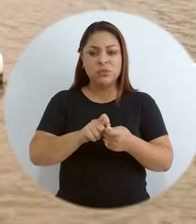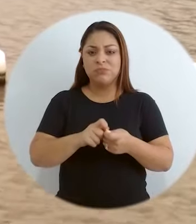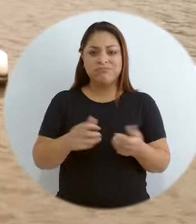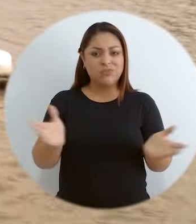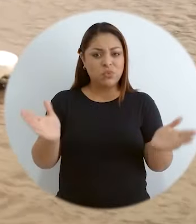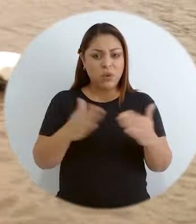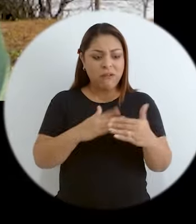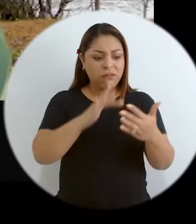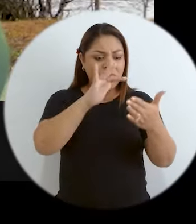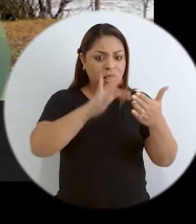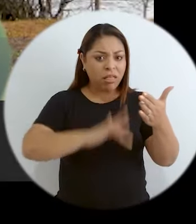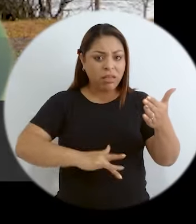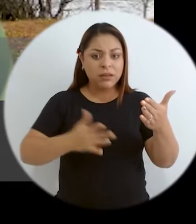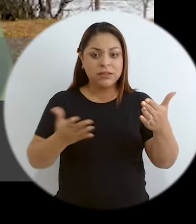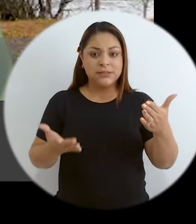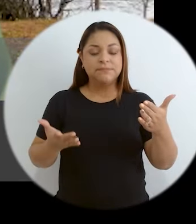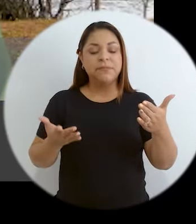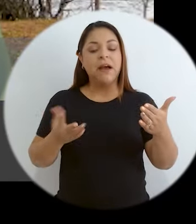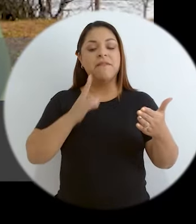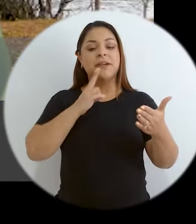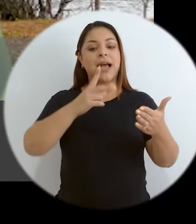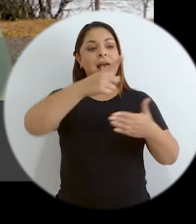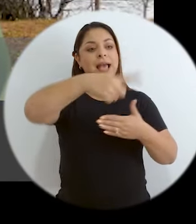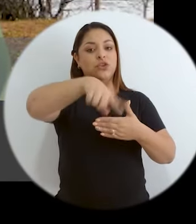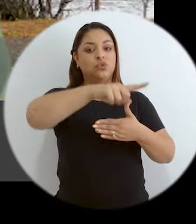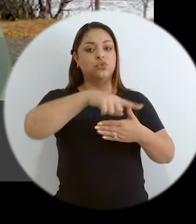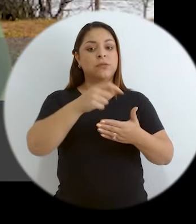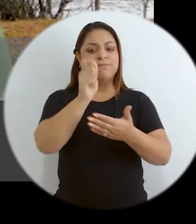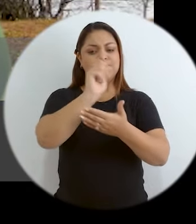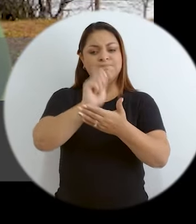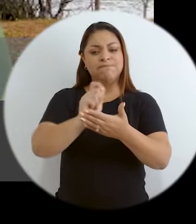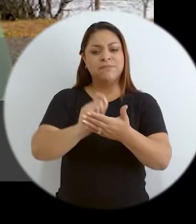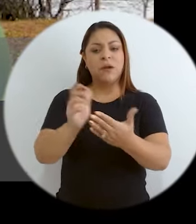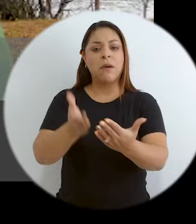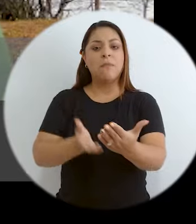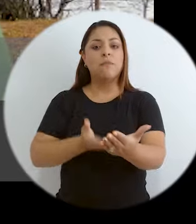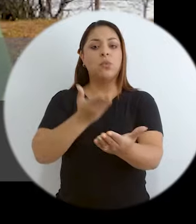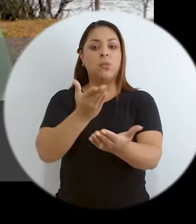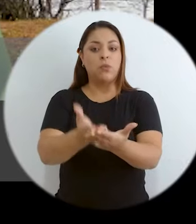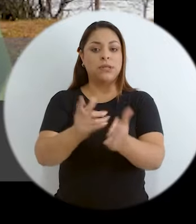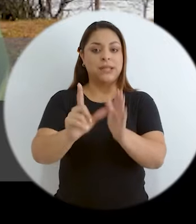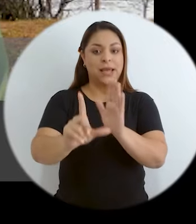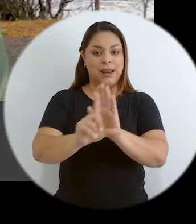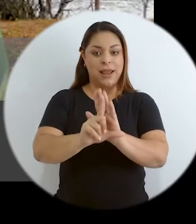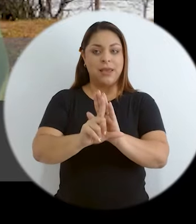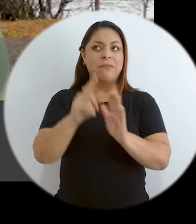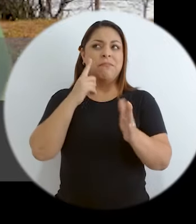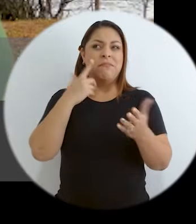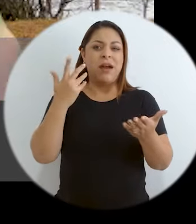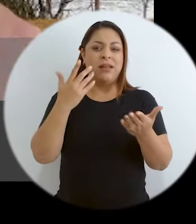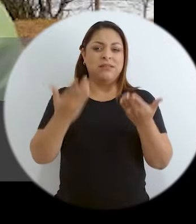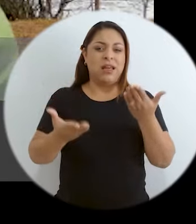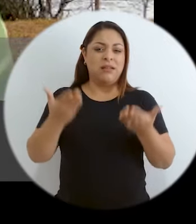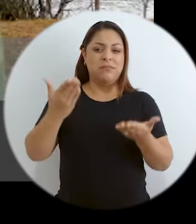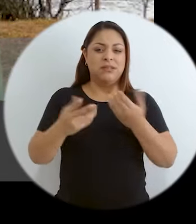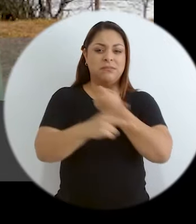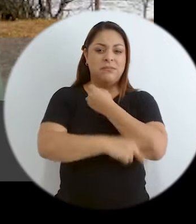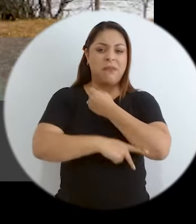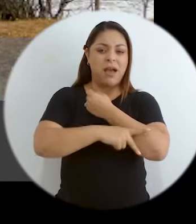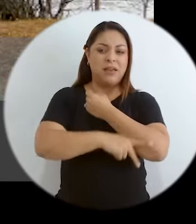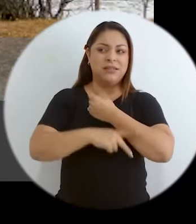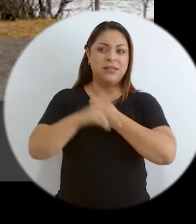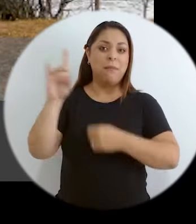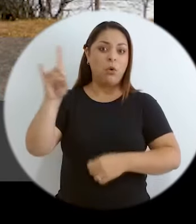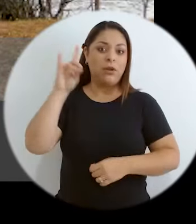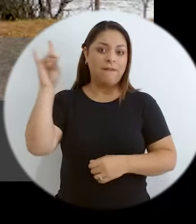ausentes, o sea, hicieron una propuesta de ley como para un país como Bolivia que no